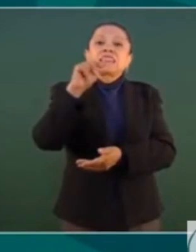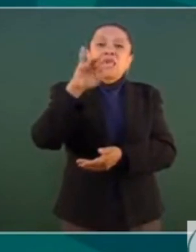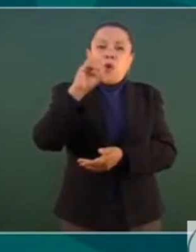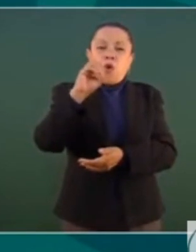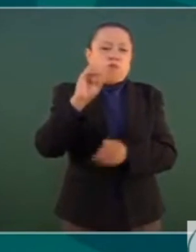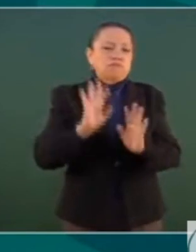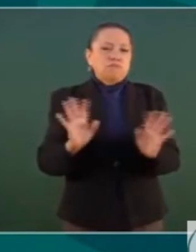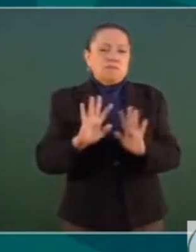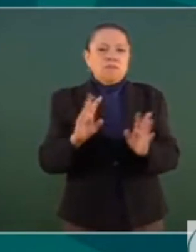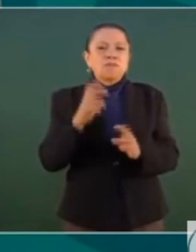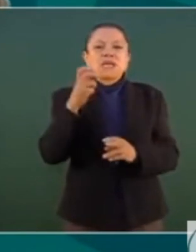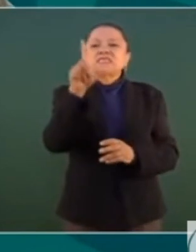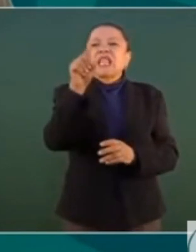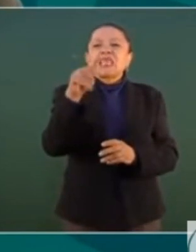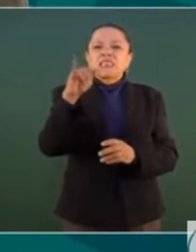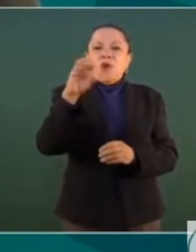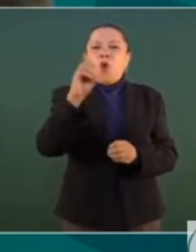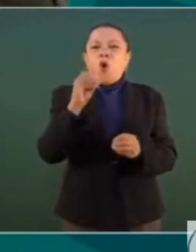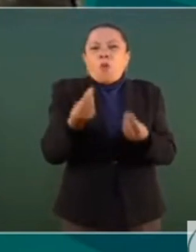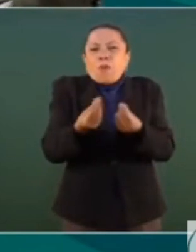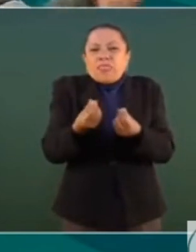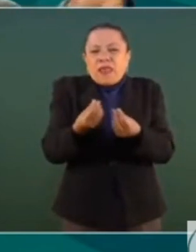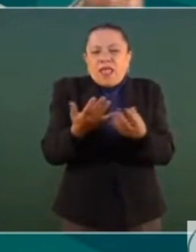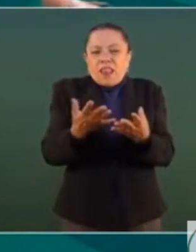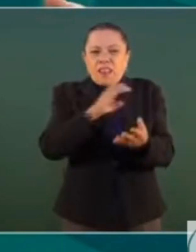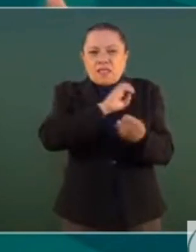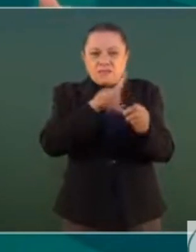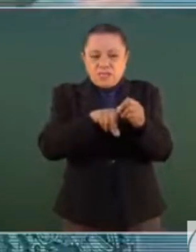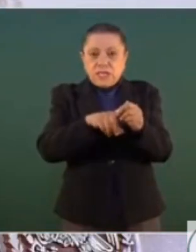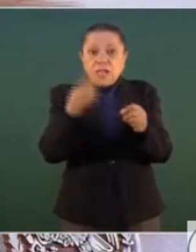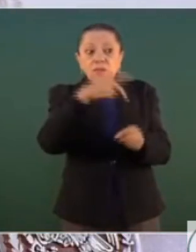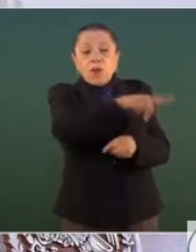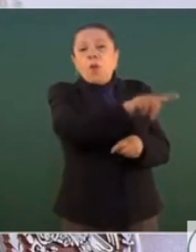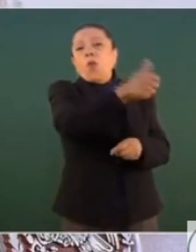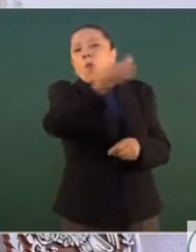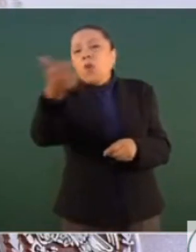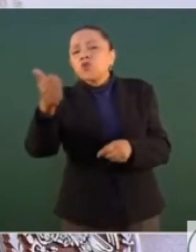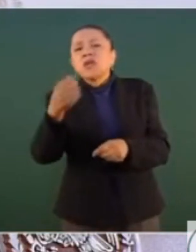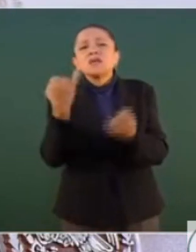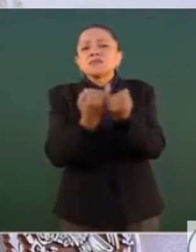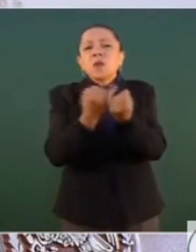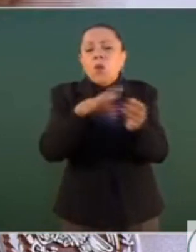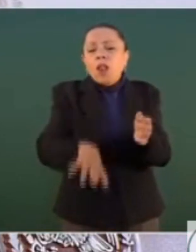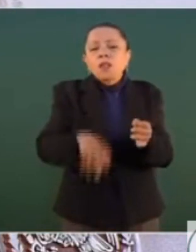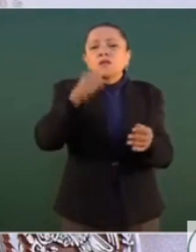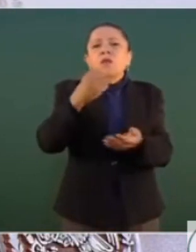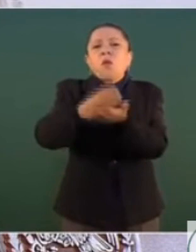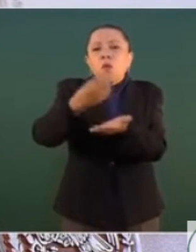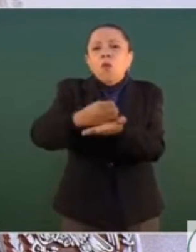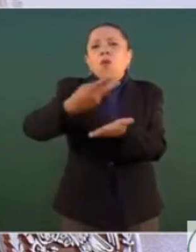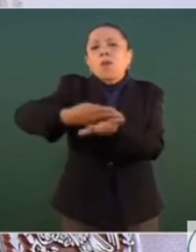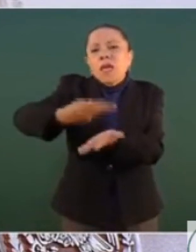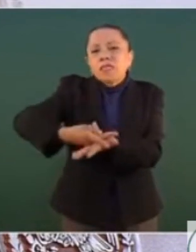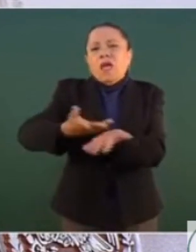porque están dedicadas a explotar oro, plata o otro